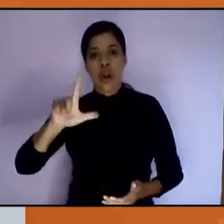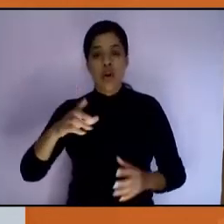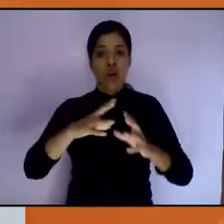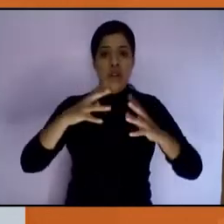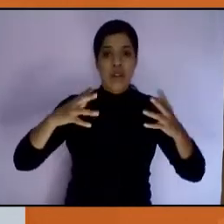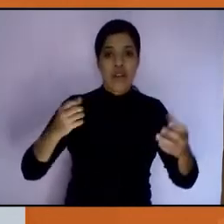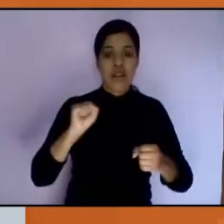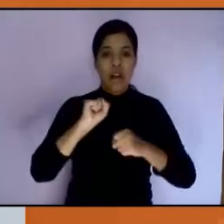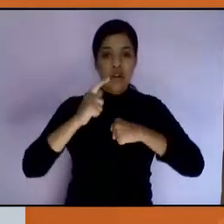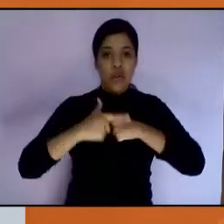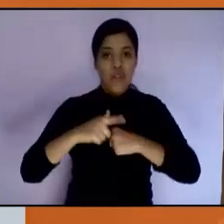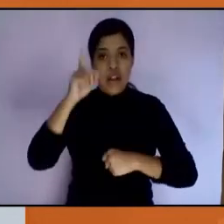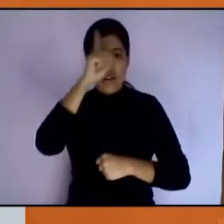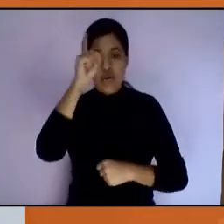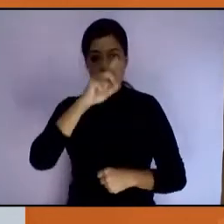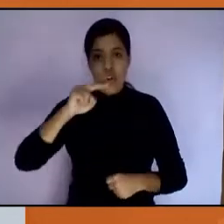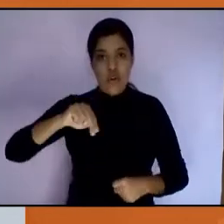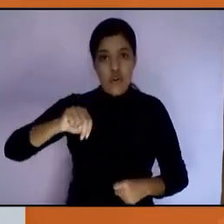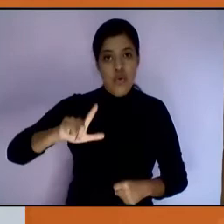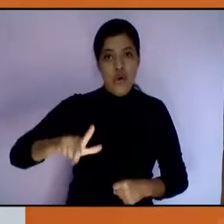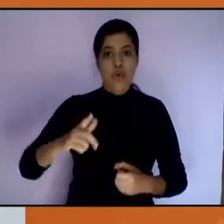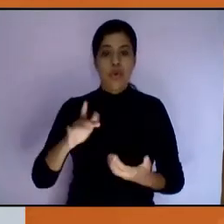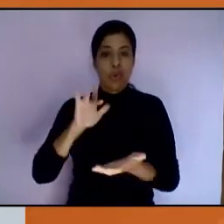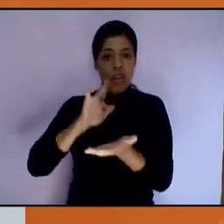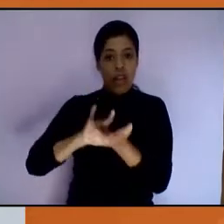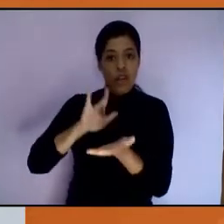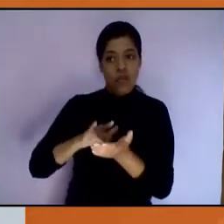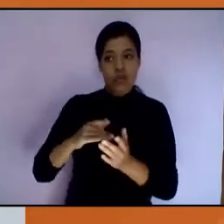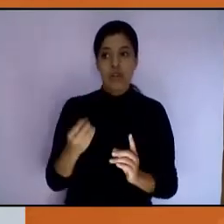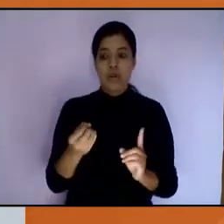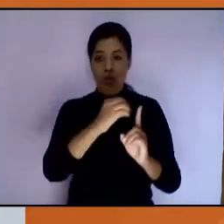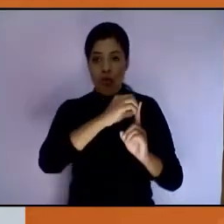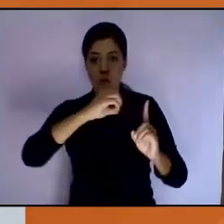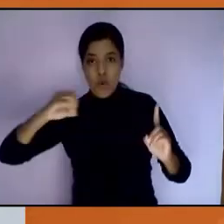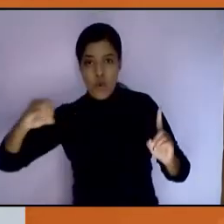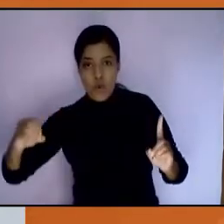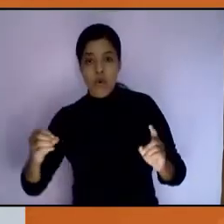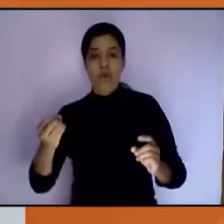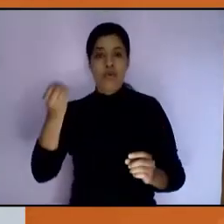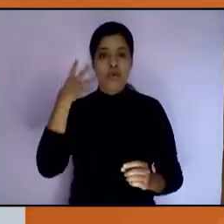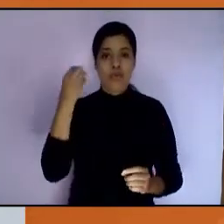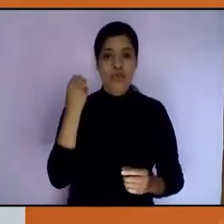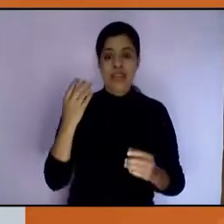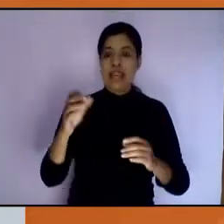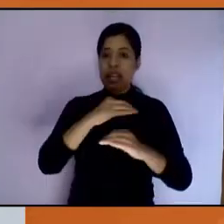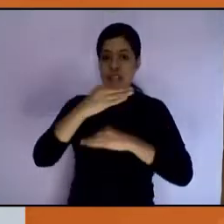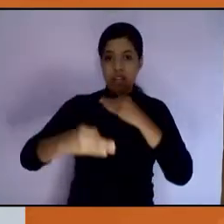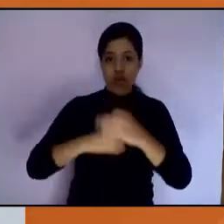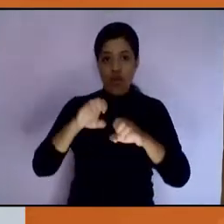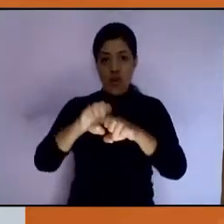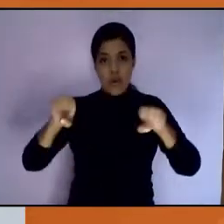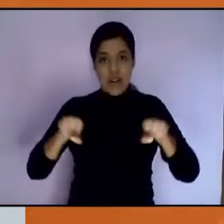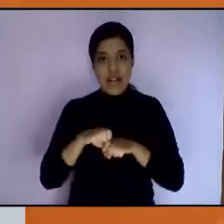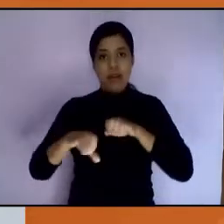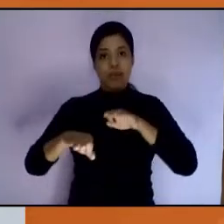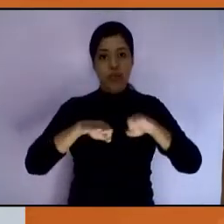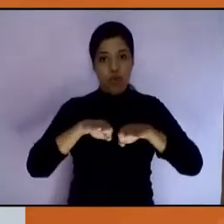Social del Consejo de Nuevo León, que nos apoyó en la organización de todo este foro, al igual que todo el gran equipo de trabajo que